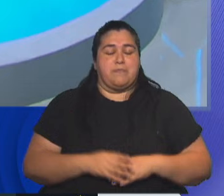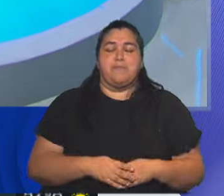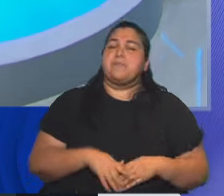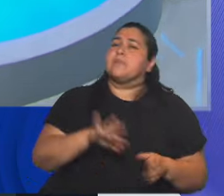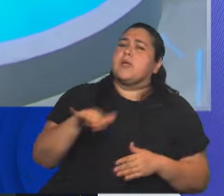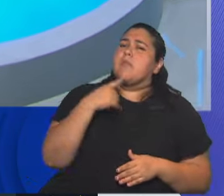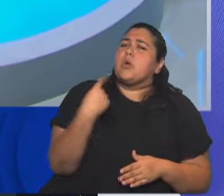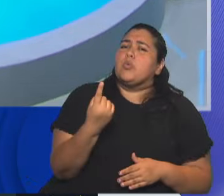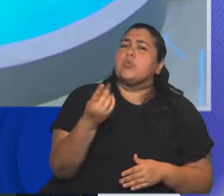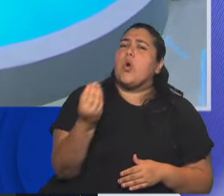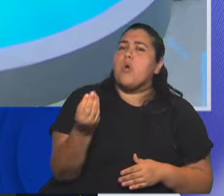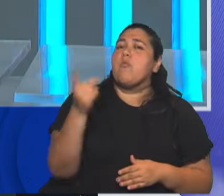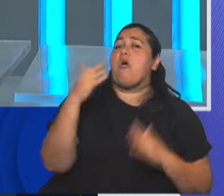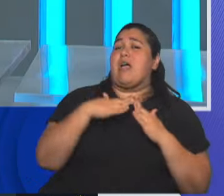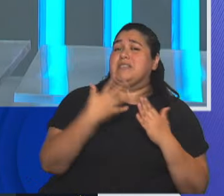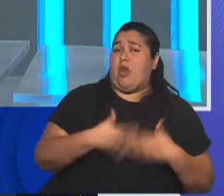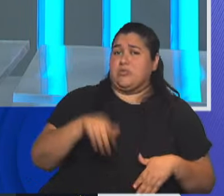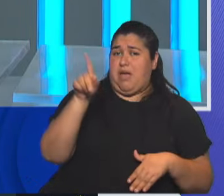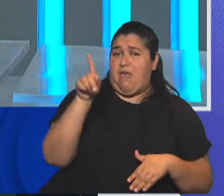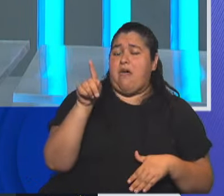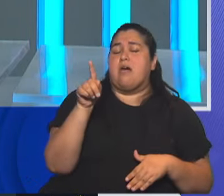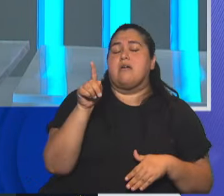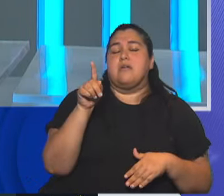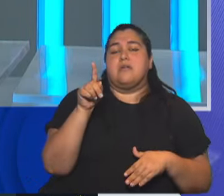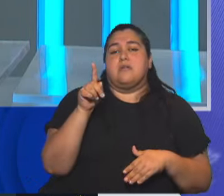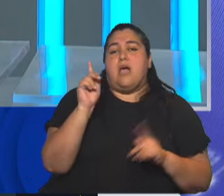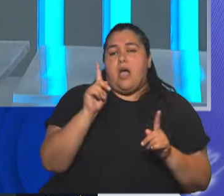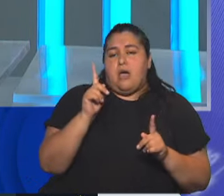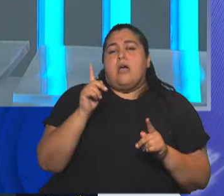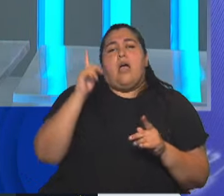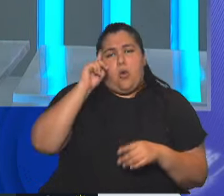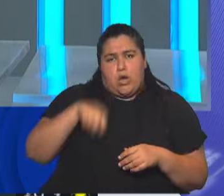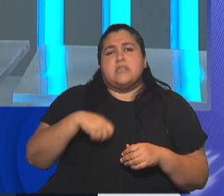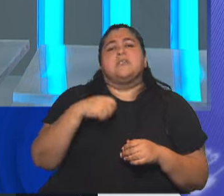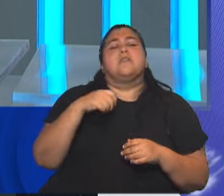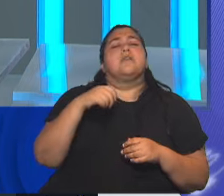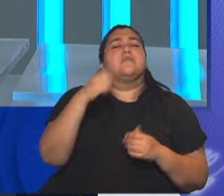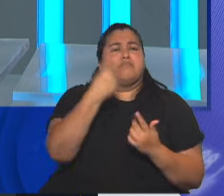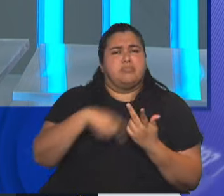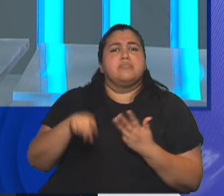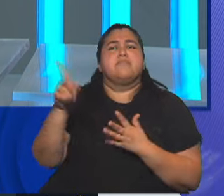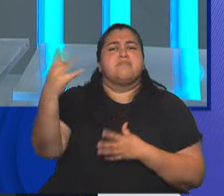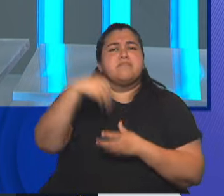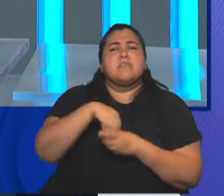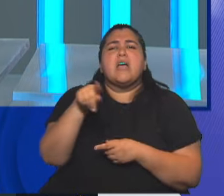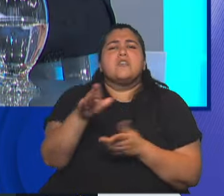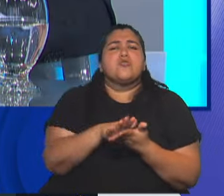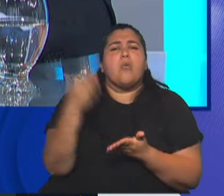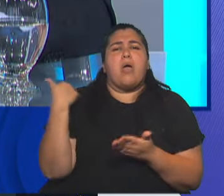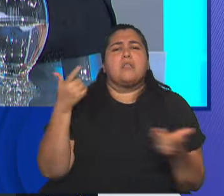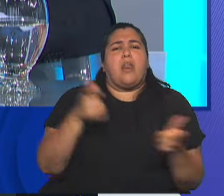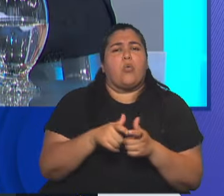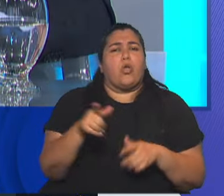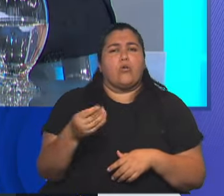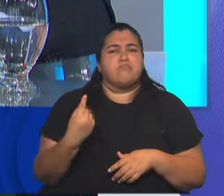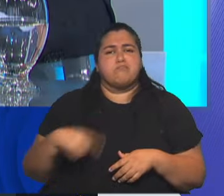reunión en Casa Rosada con algunos jueces, Borinsky, Rosati, Casal. ¿Qué nos puede decir sobre esa reunión? Yo tengo